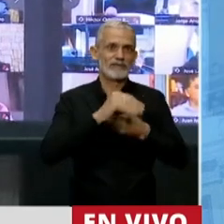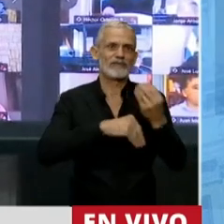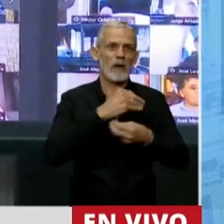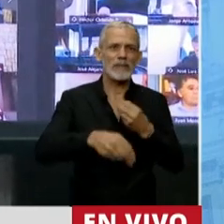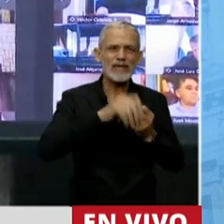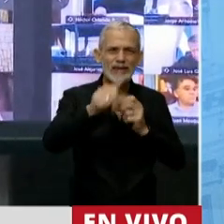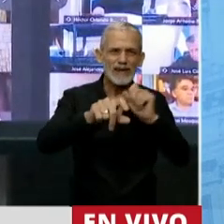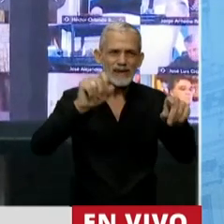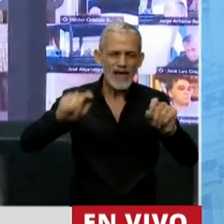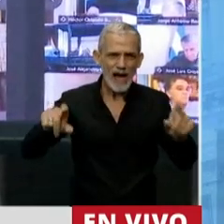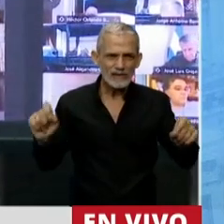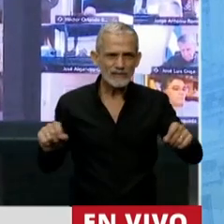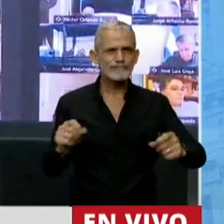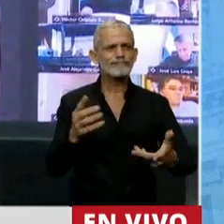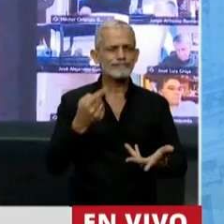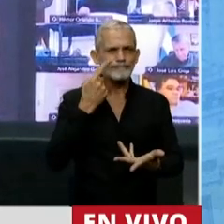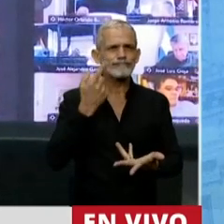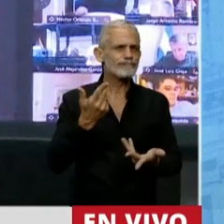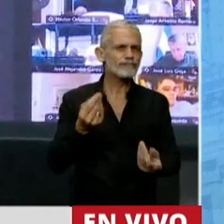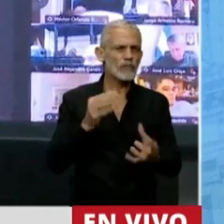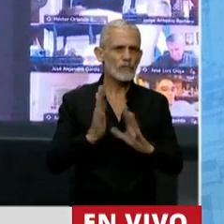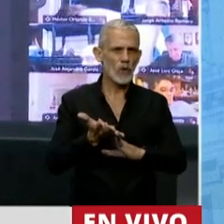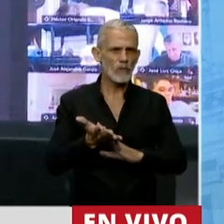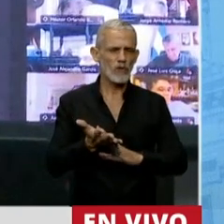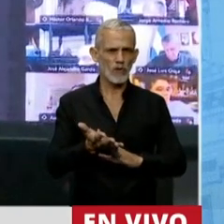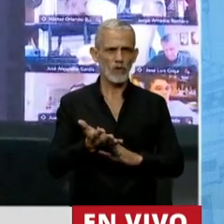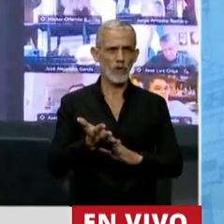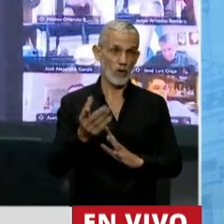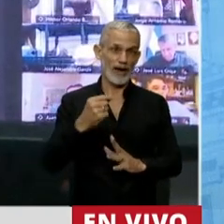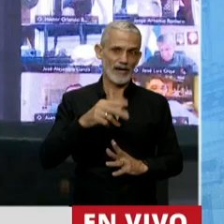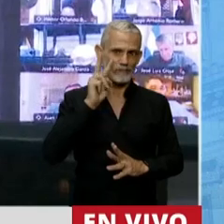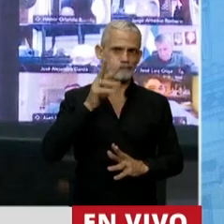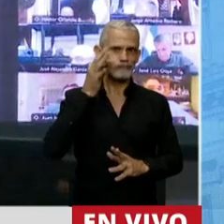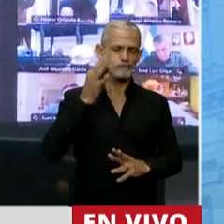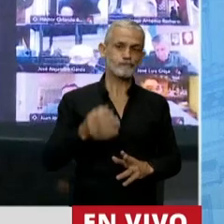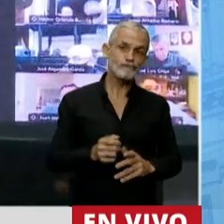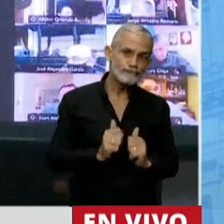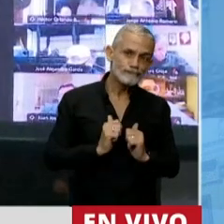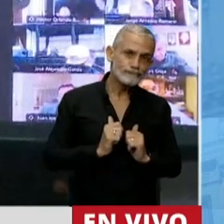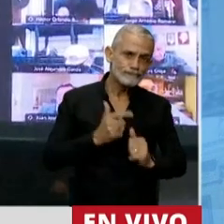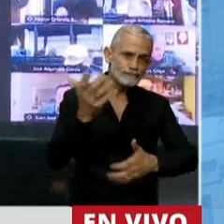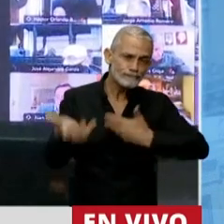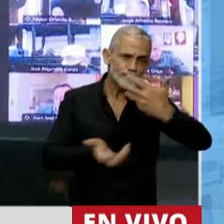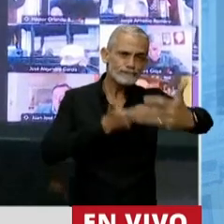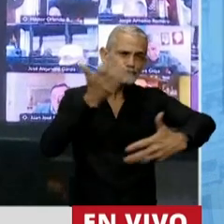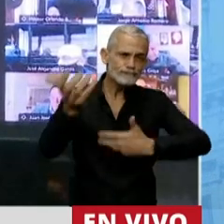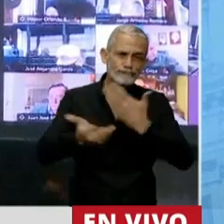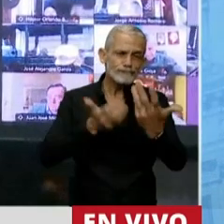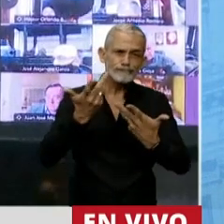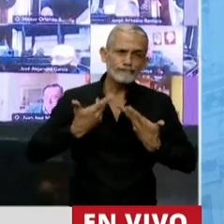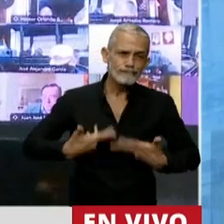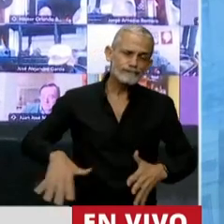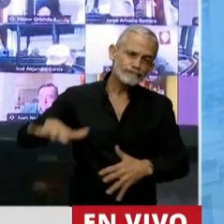que ven o que vieron arder la